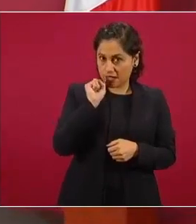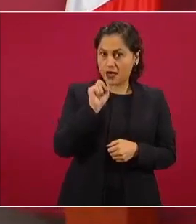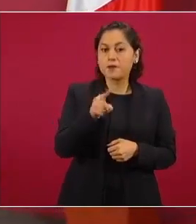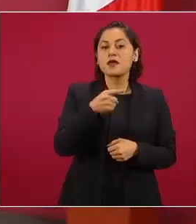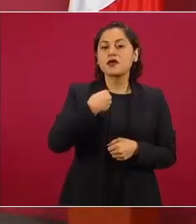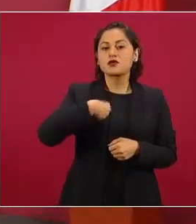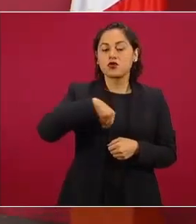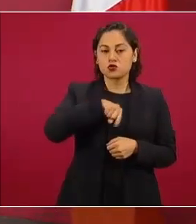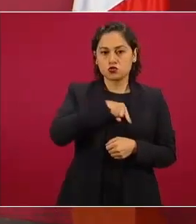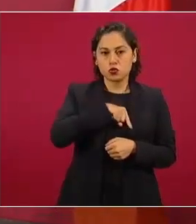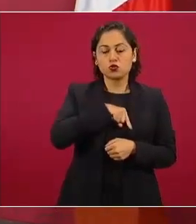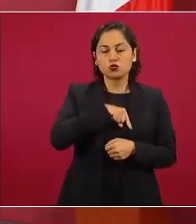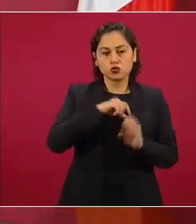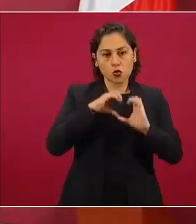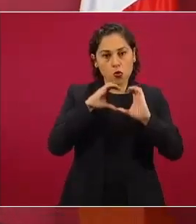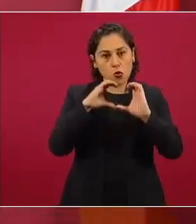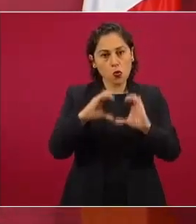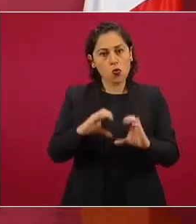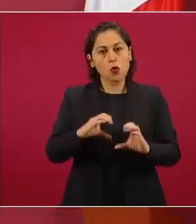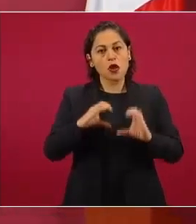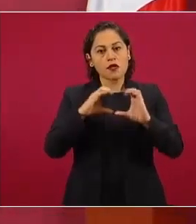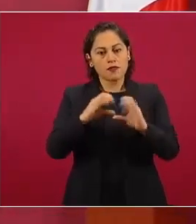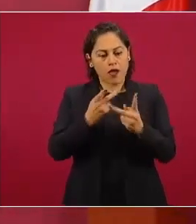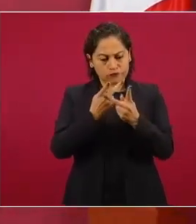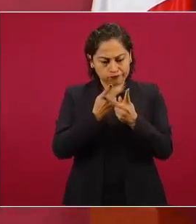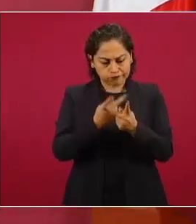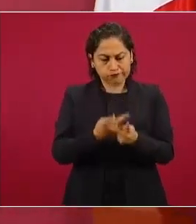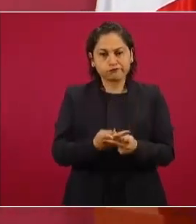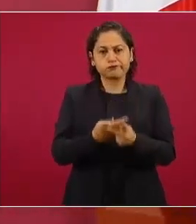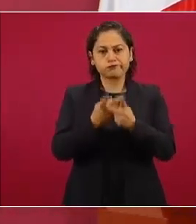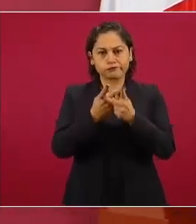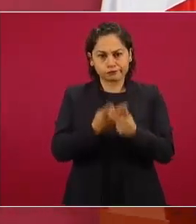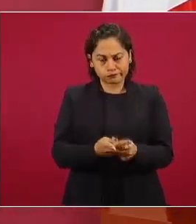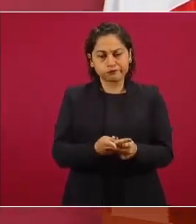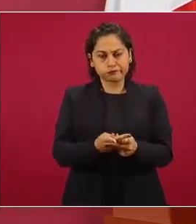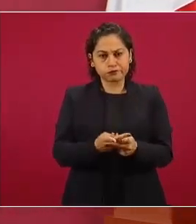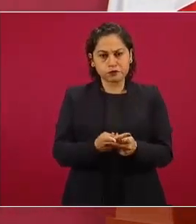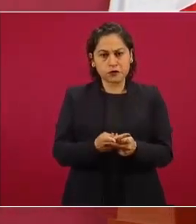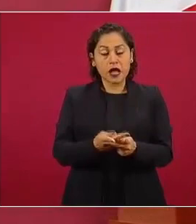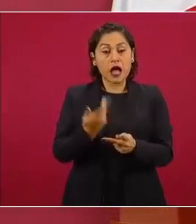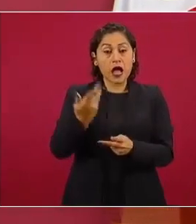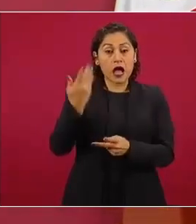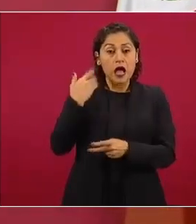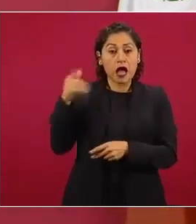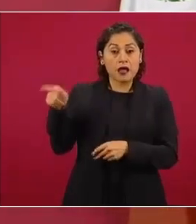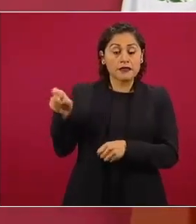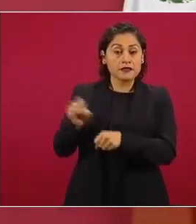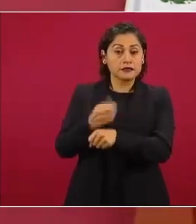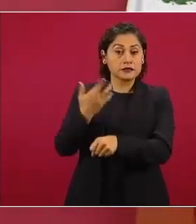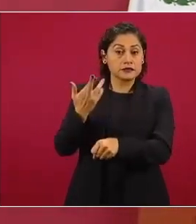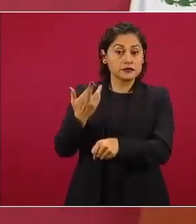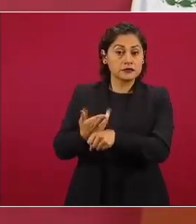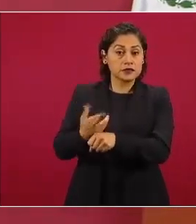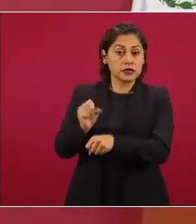el Secretario de Relaciones estableció comunicación